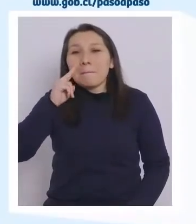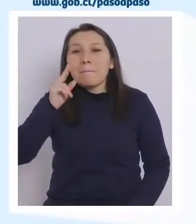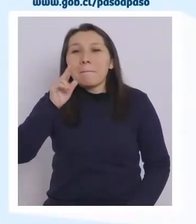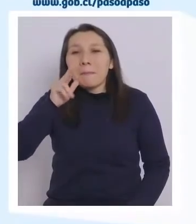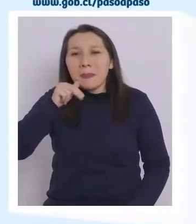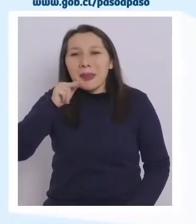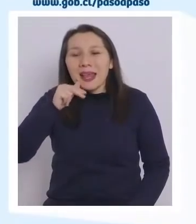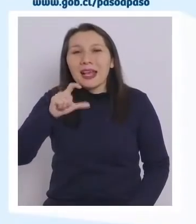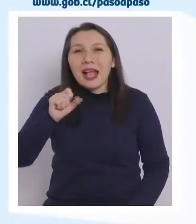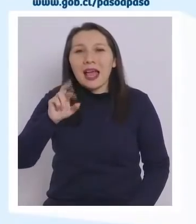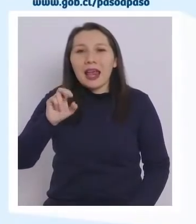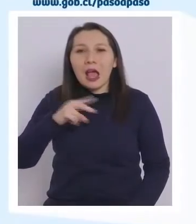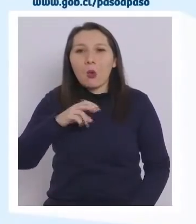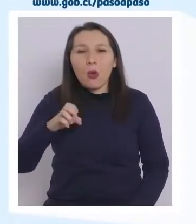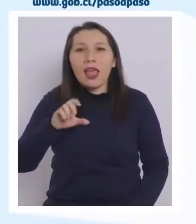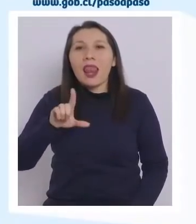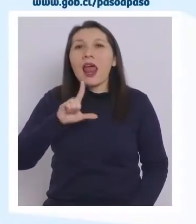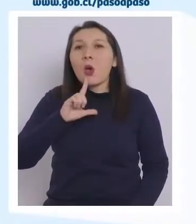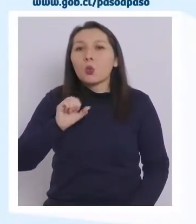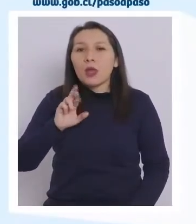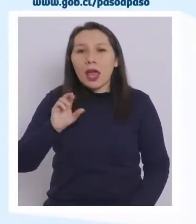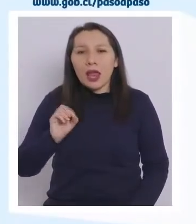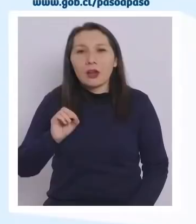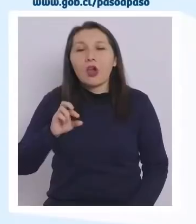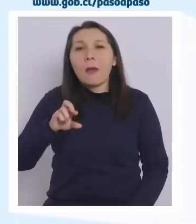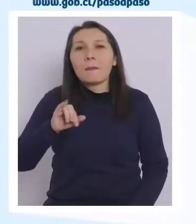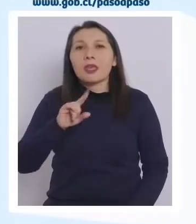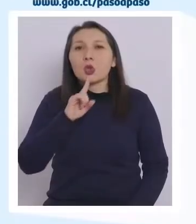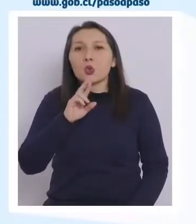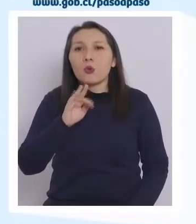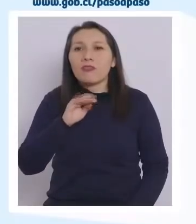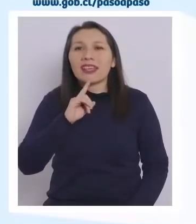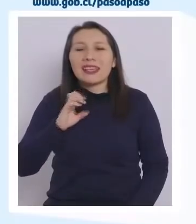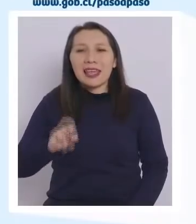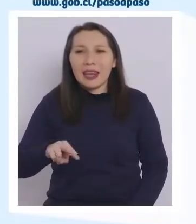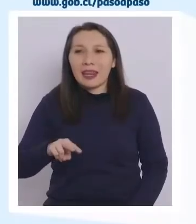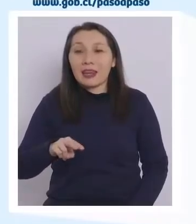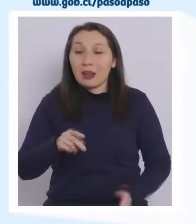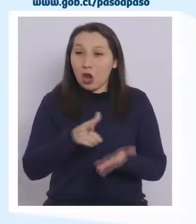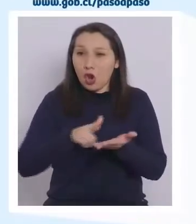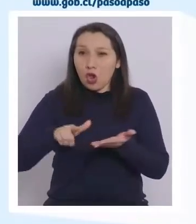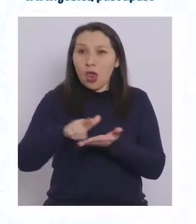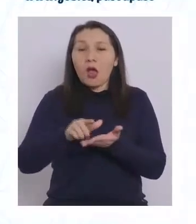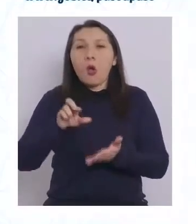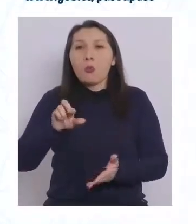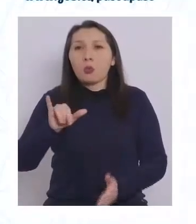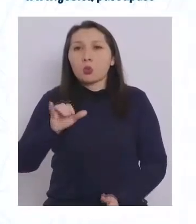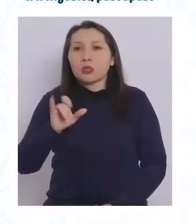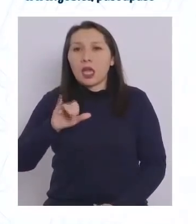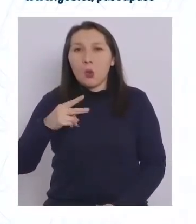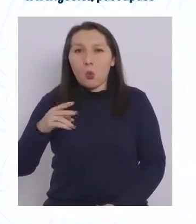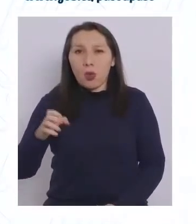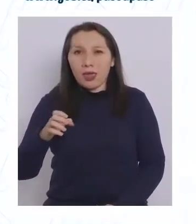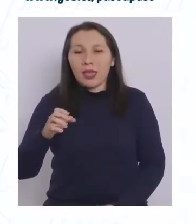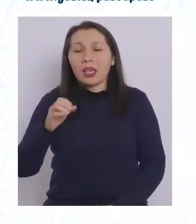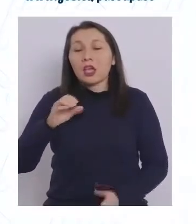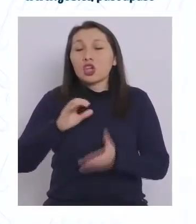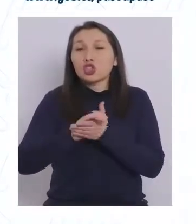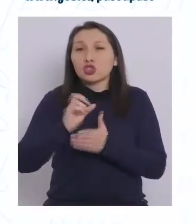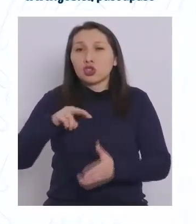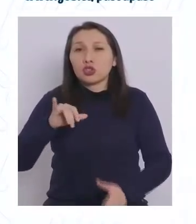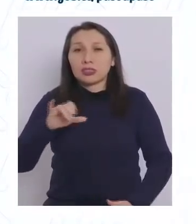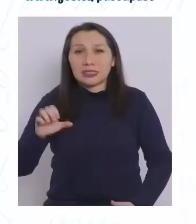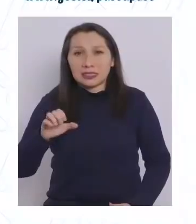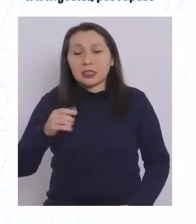En la región de los lagos, Puyehue, Chonchi y Osorno. Retroceden a preparación